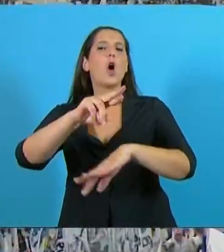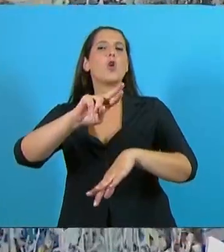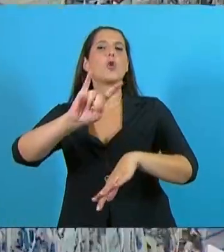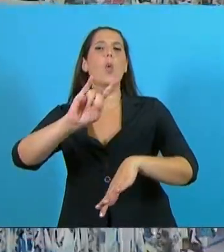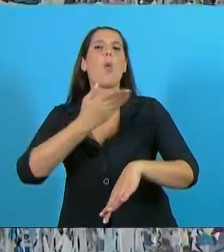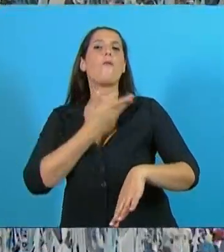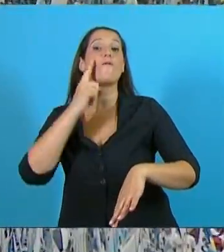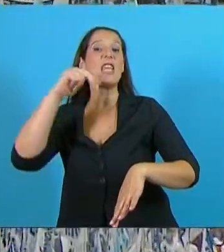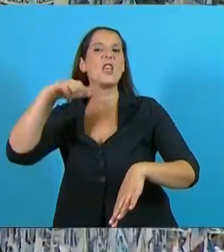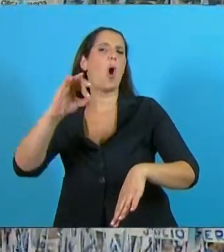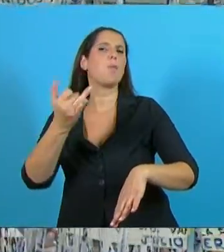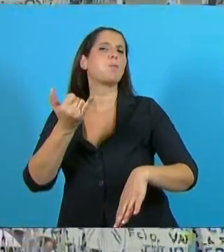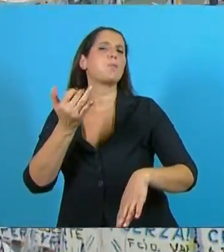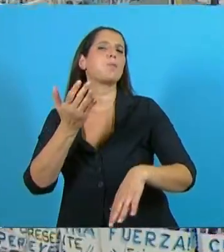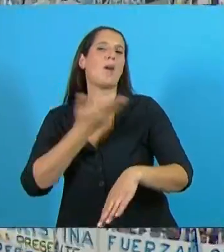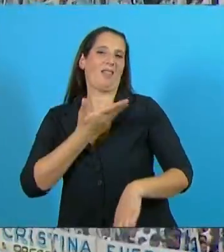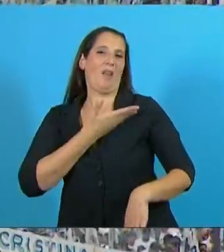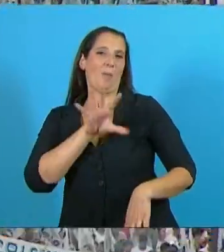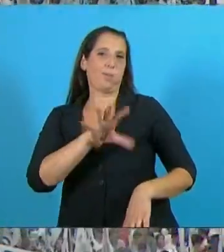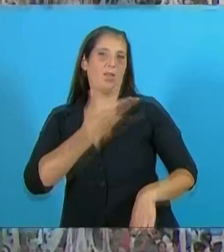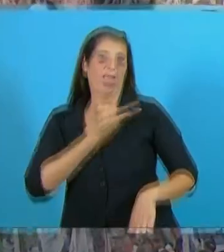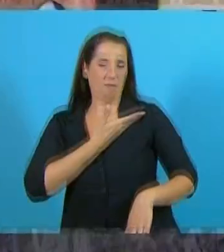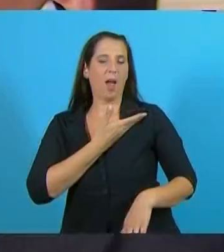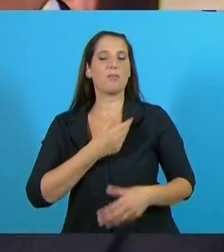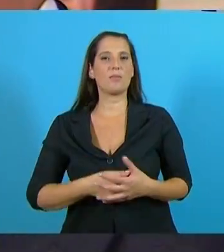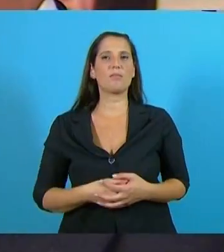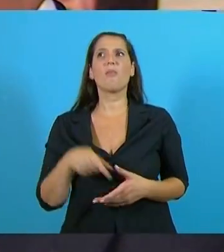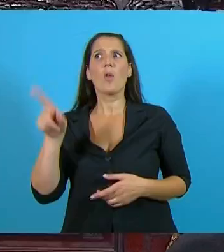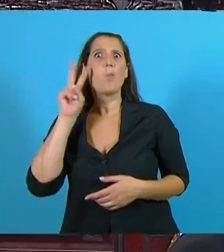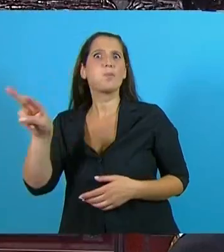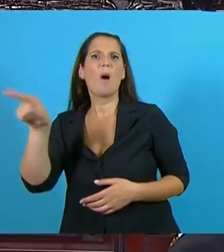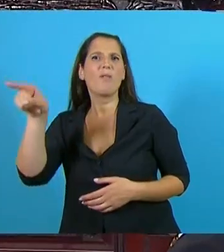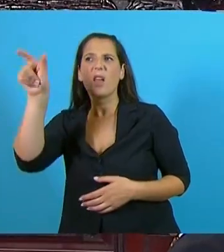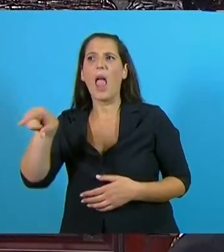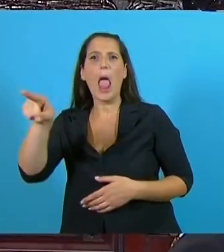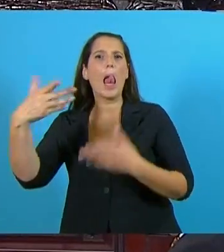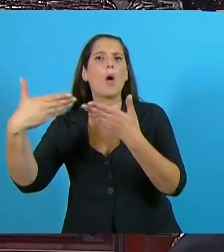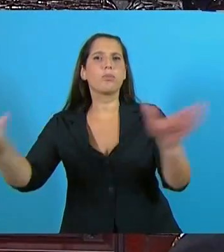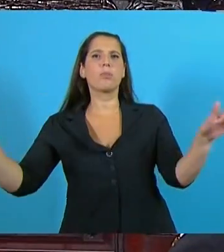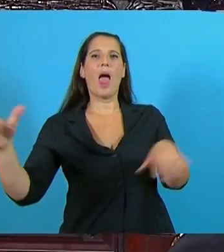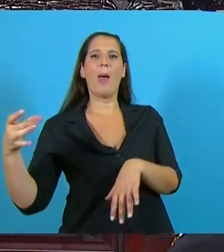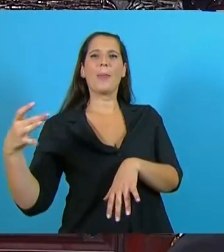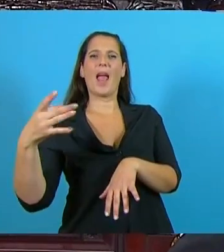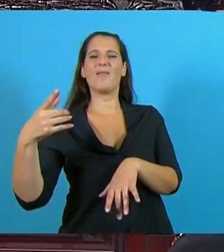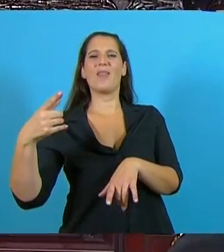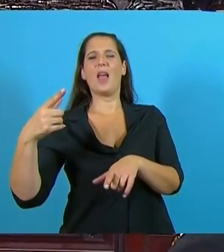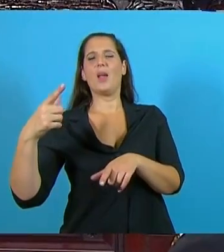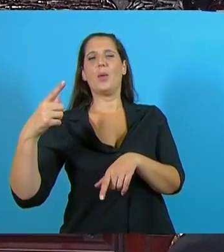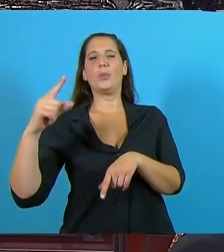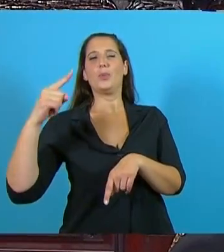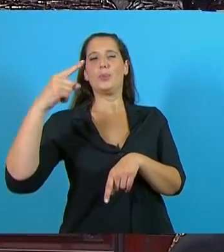...de Santa Fe, inaugurando un tren de larga distancia